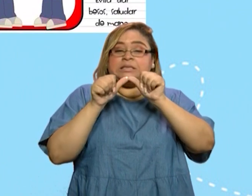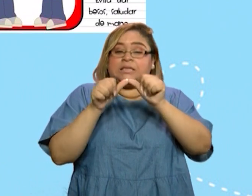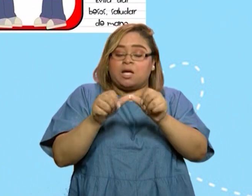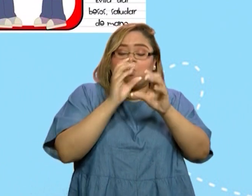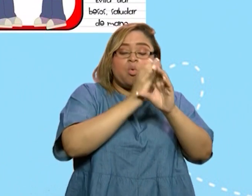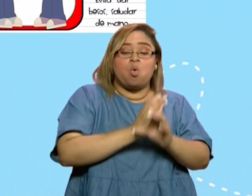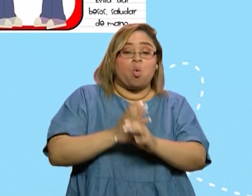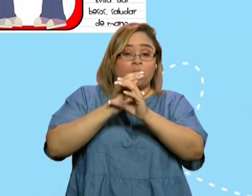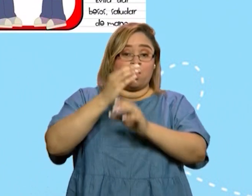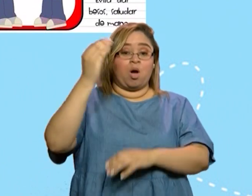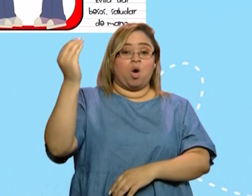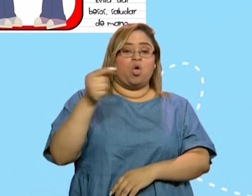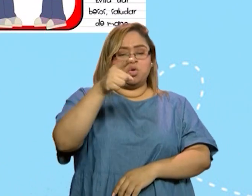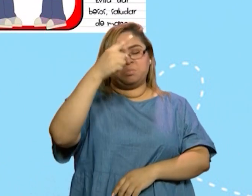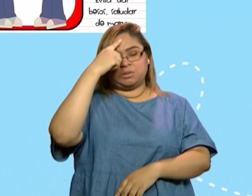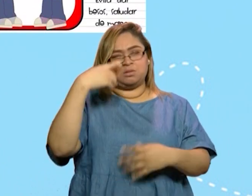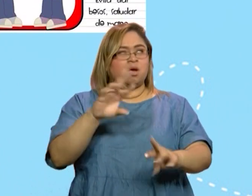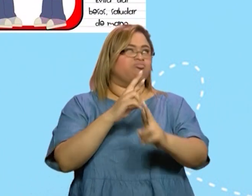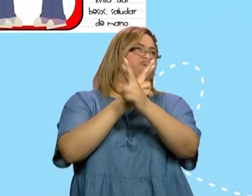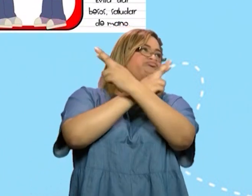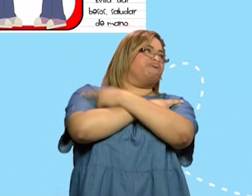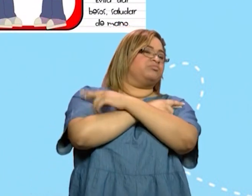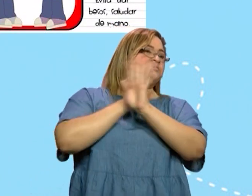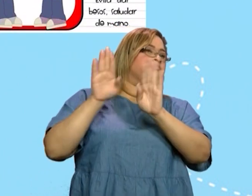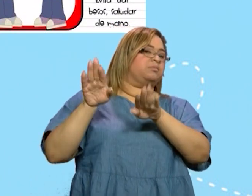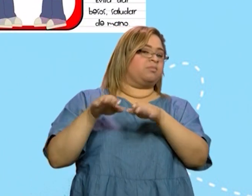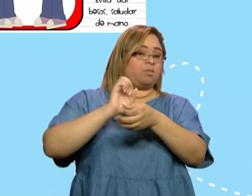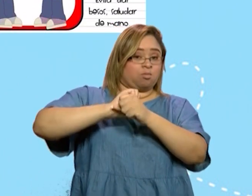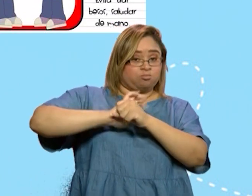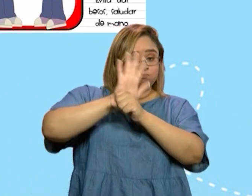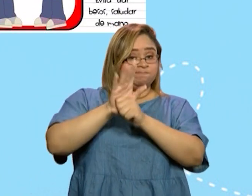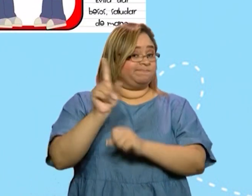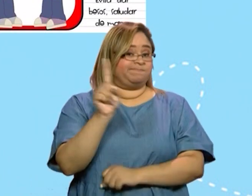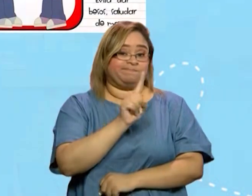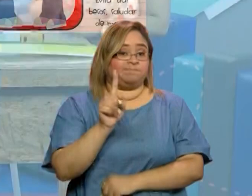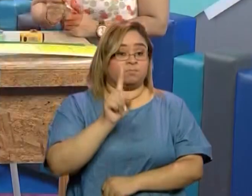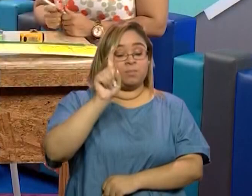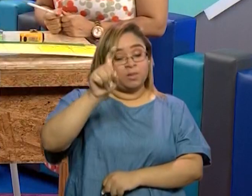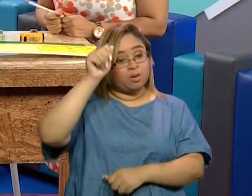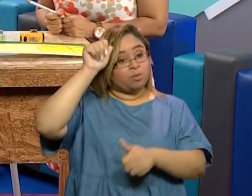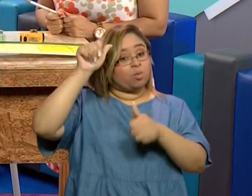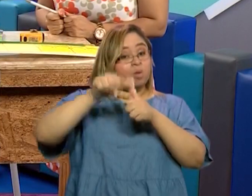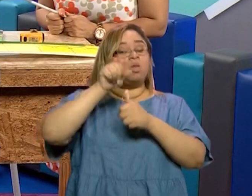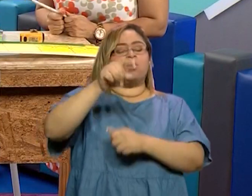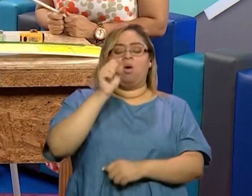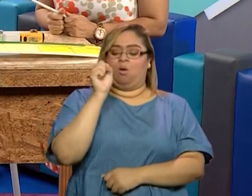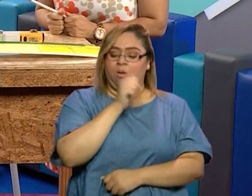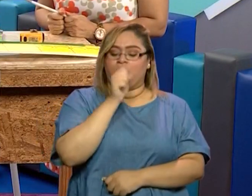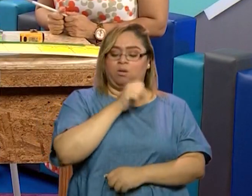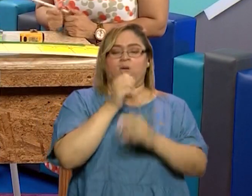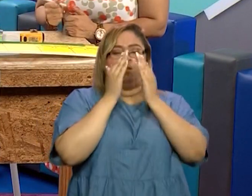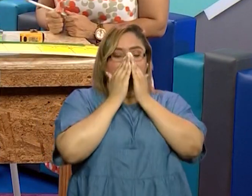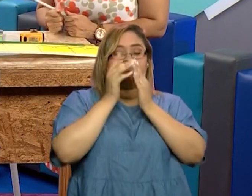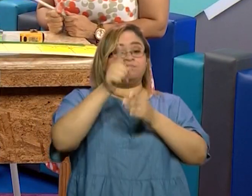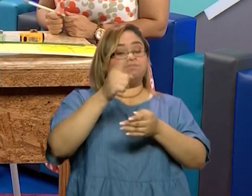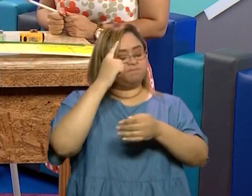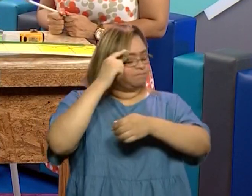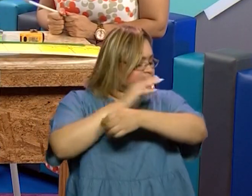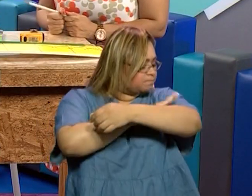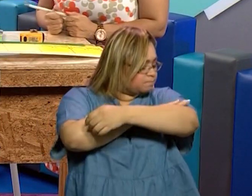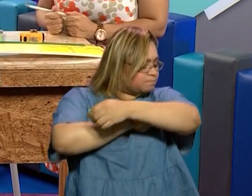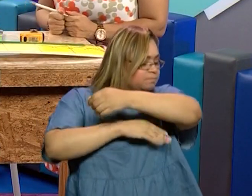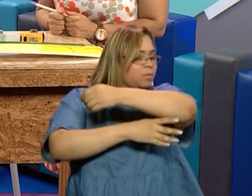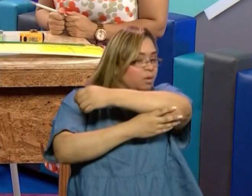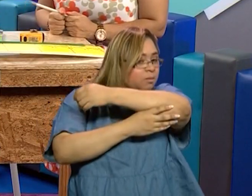toser estornudar recuerda utilizar el pañuelo o en la parte interior del codo lavarnos